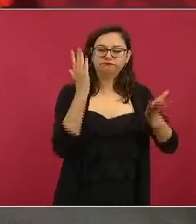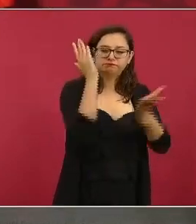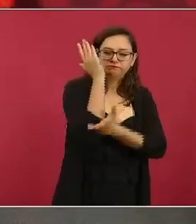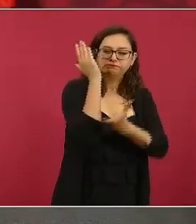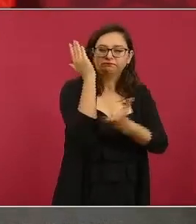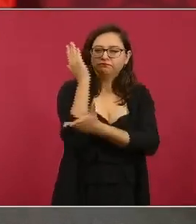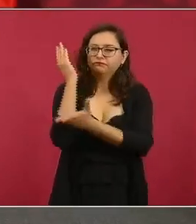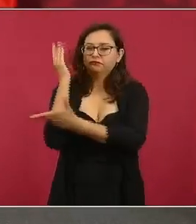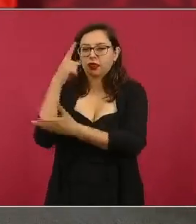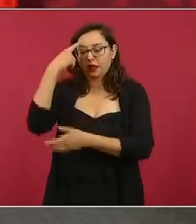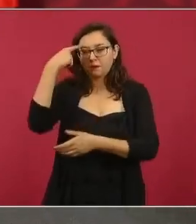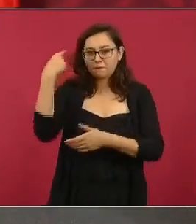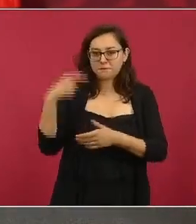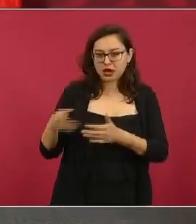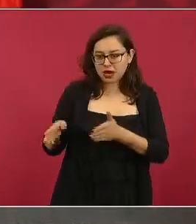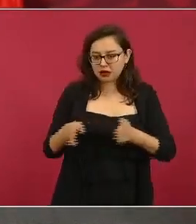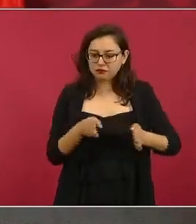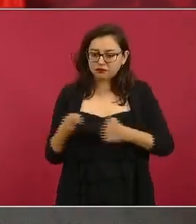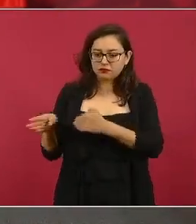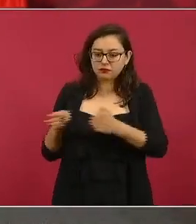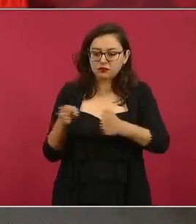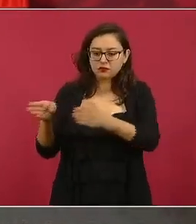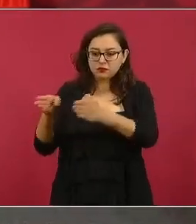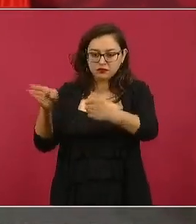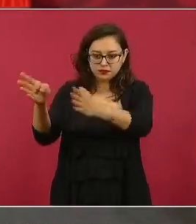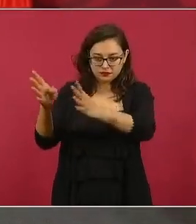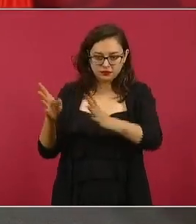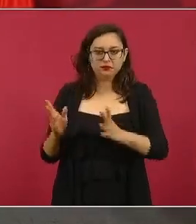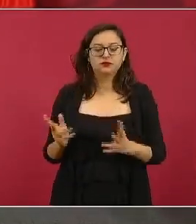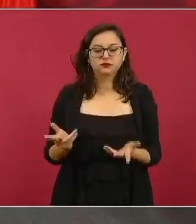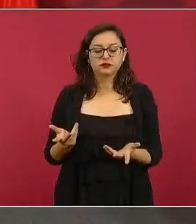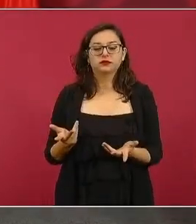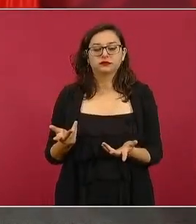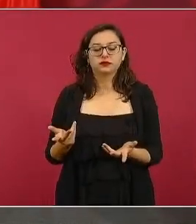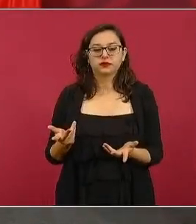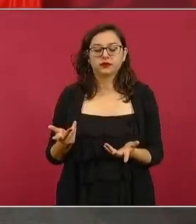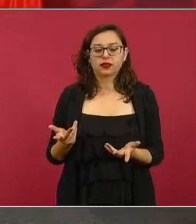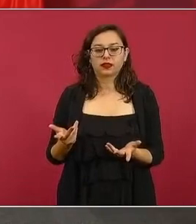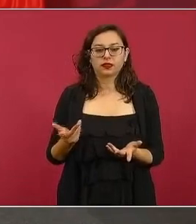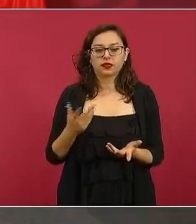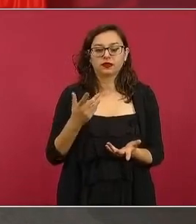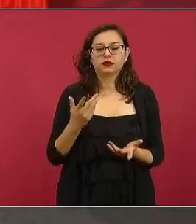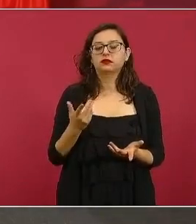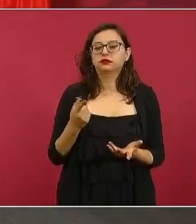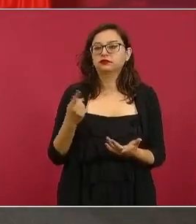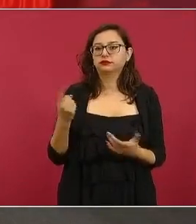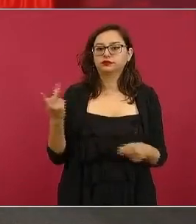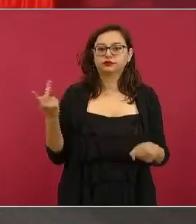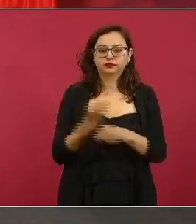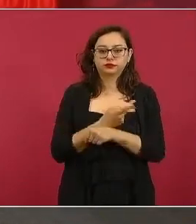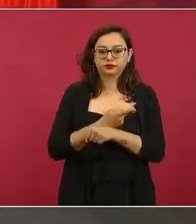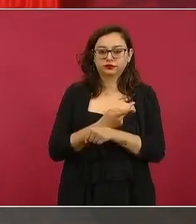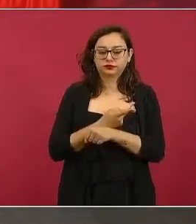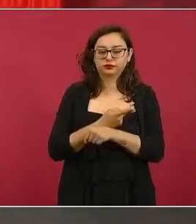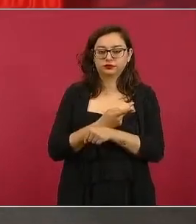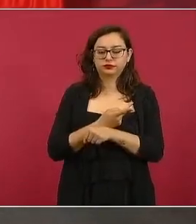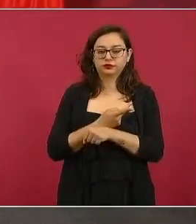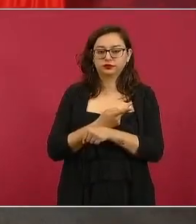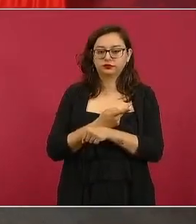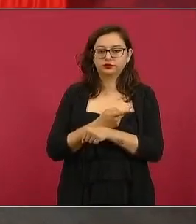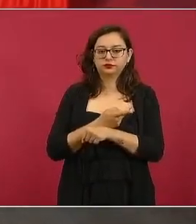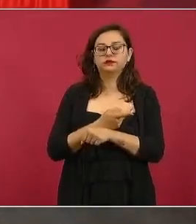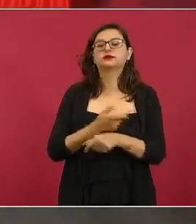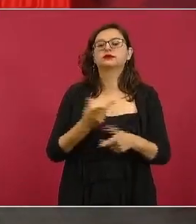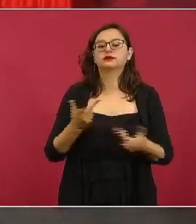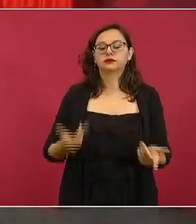en todos lados porque se cambió el trazo entonces todavía no se inicia además se van haciendo